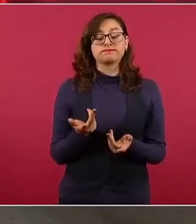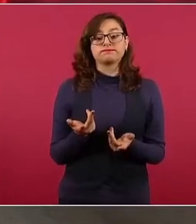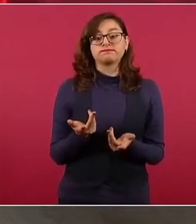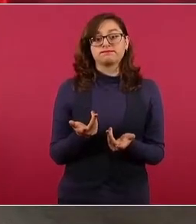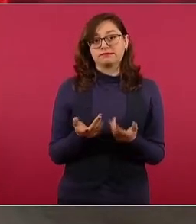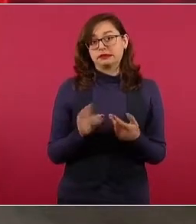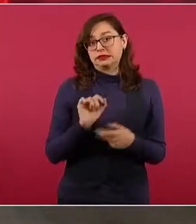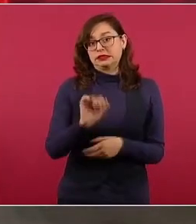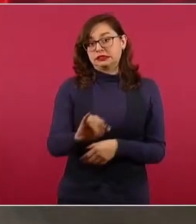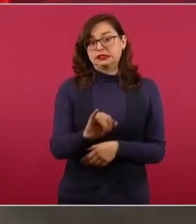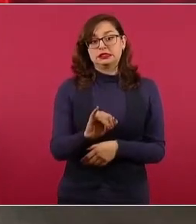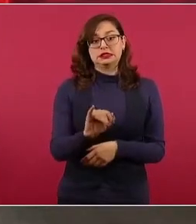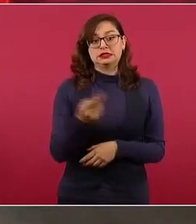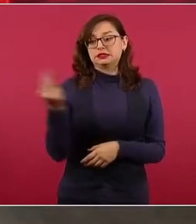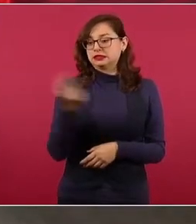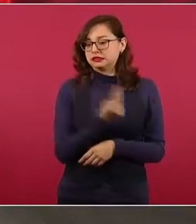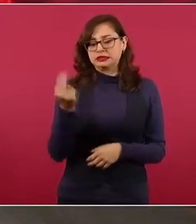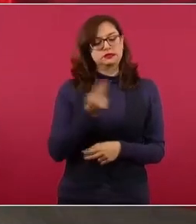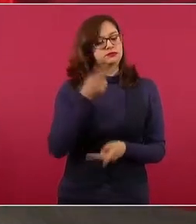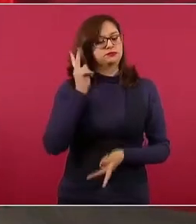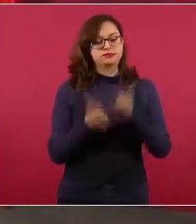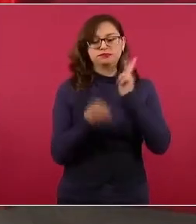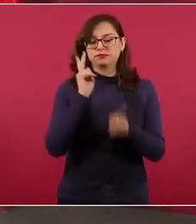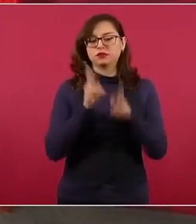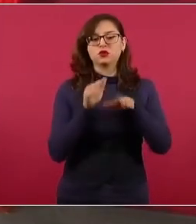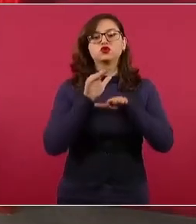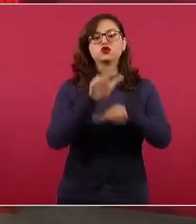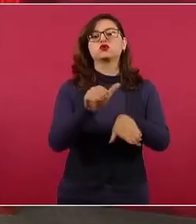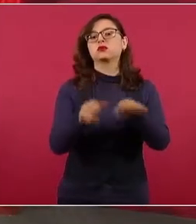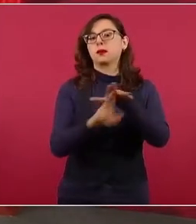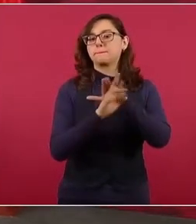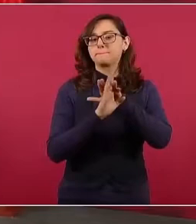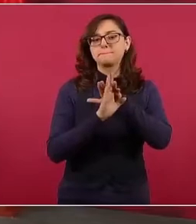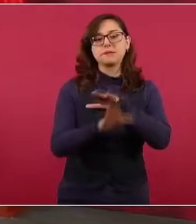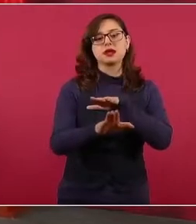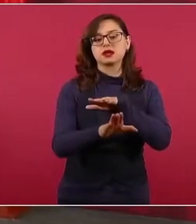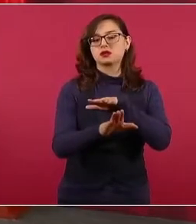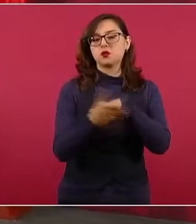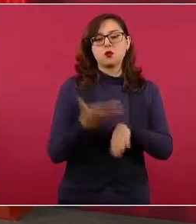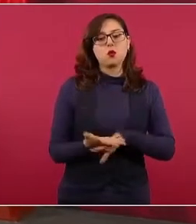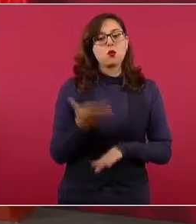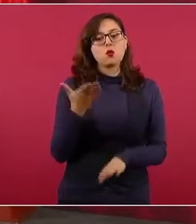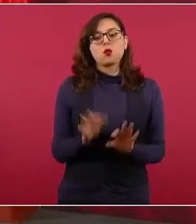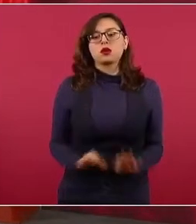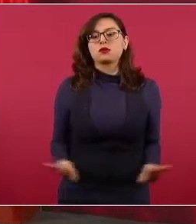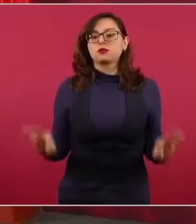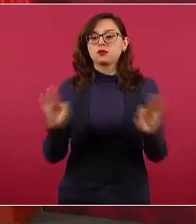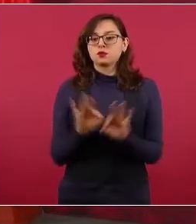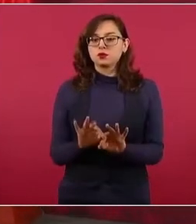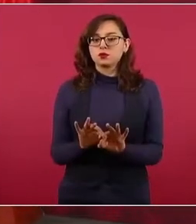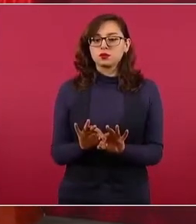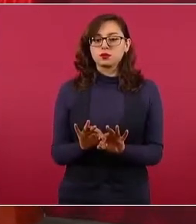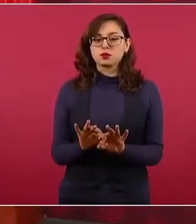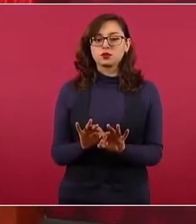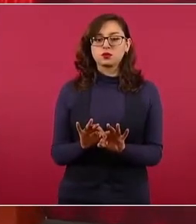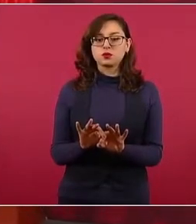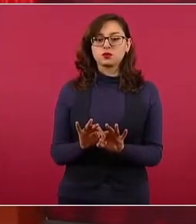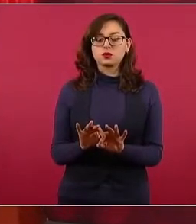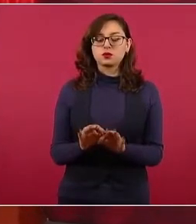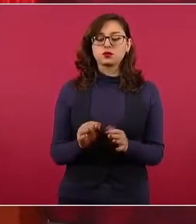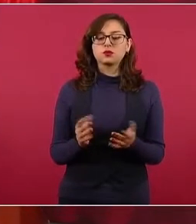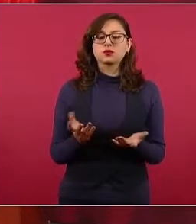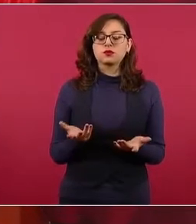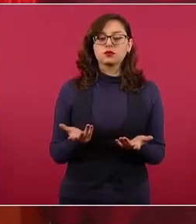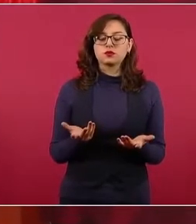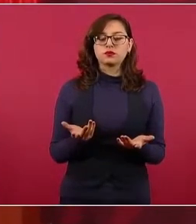es central. También lo que tiene